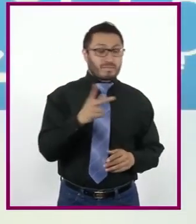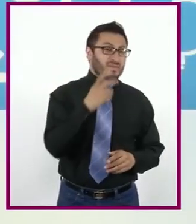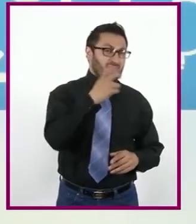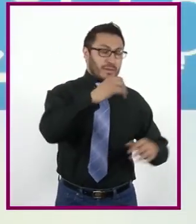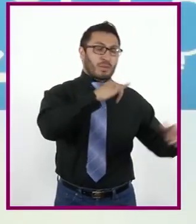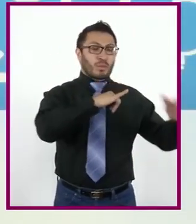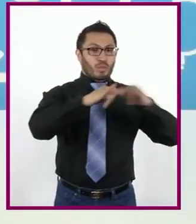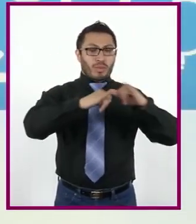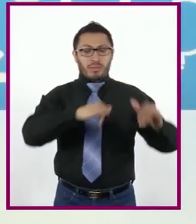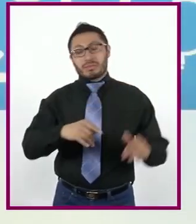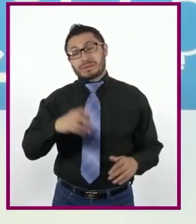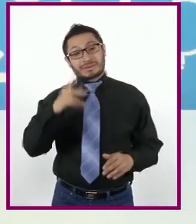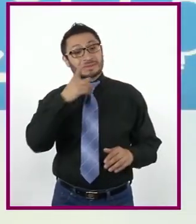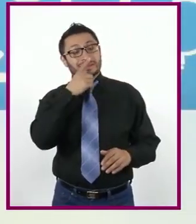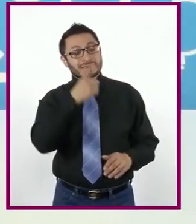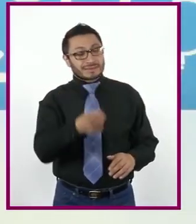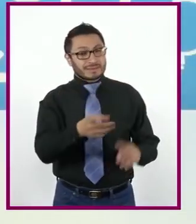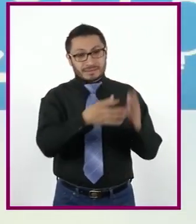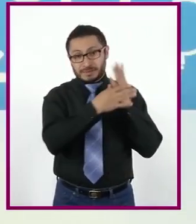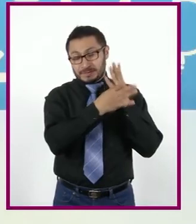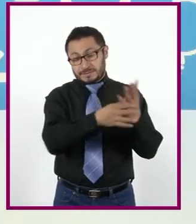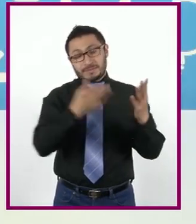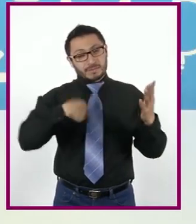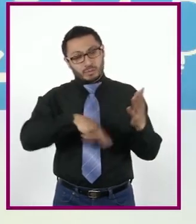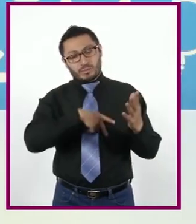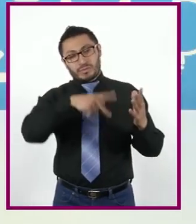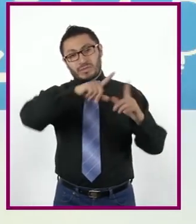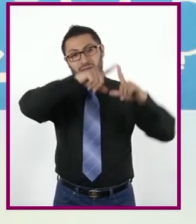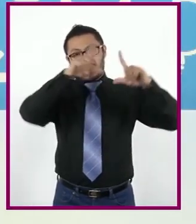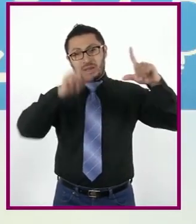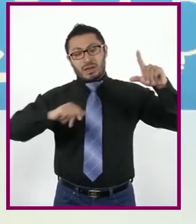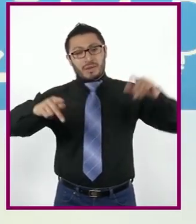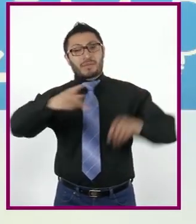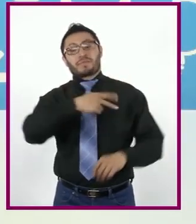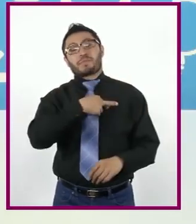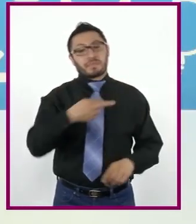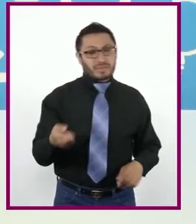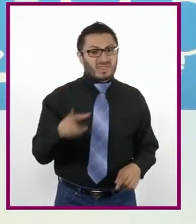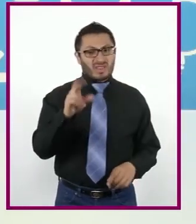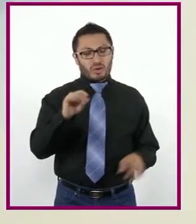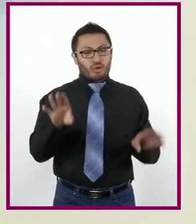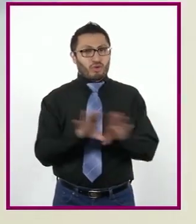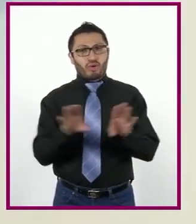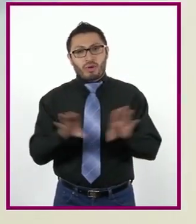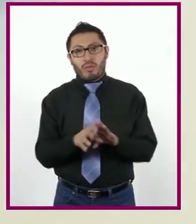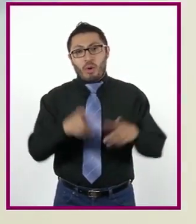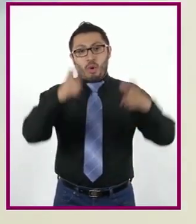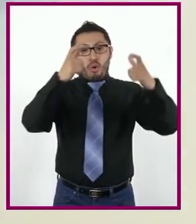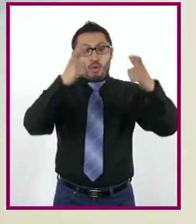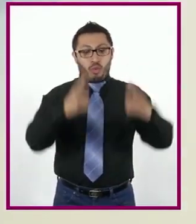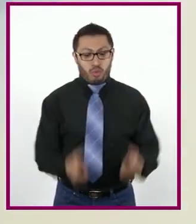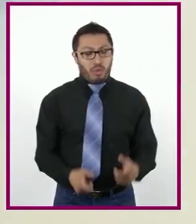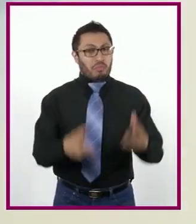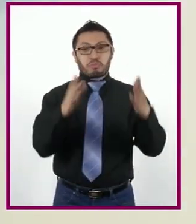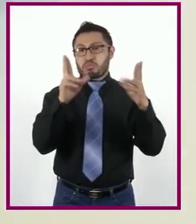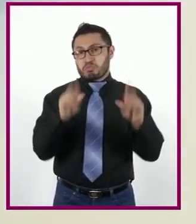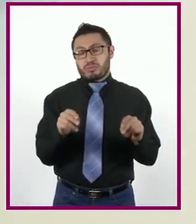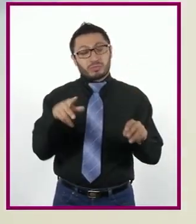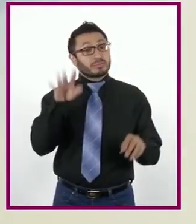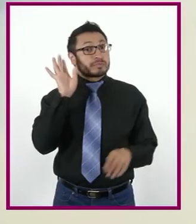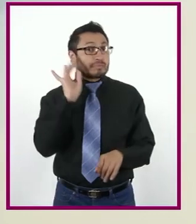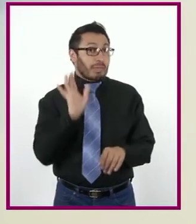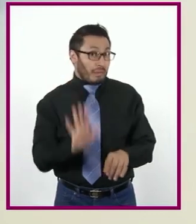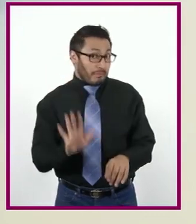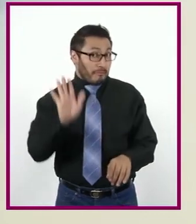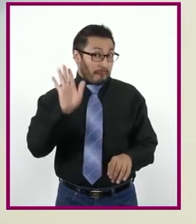mapas, somos un país rico. ¿No es así, profesora? No se ven grandes contrastes. Aparentemente es así, Víctor,